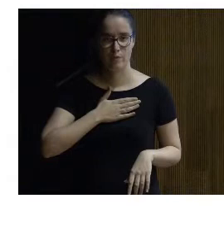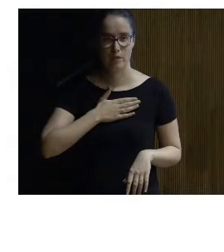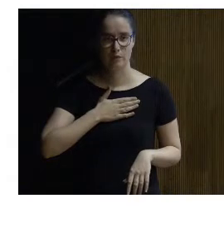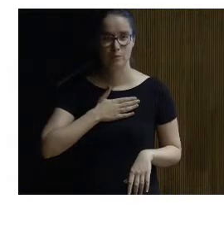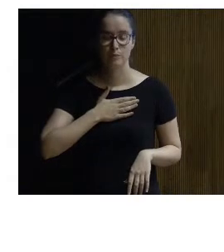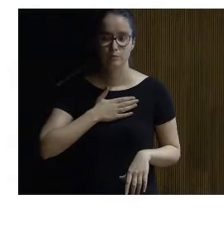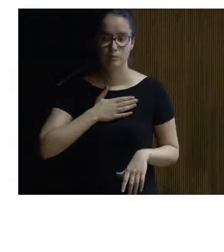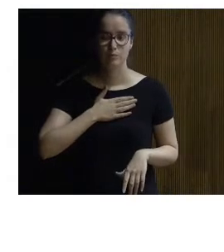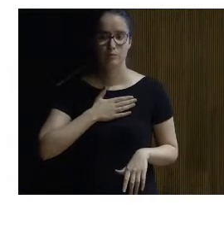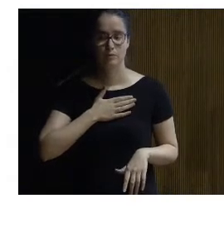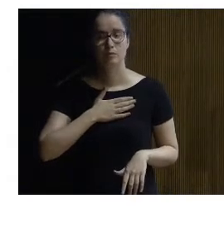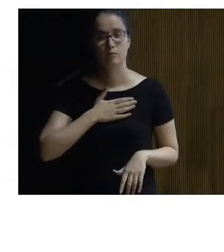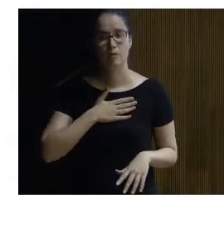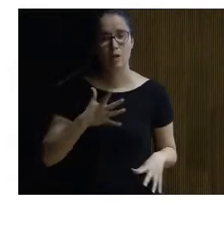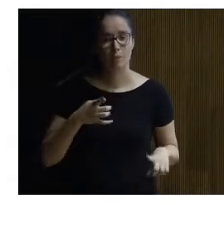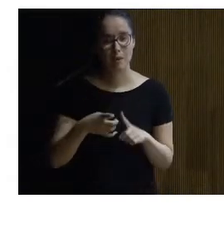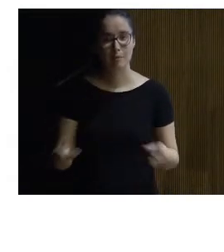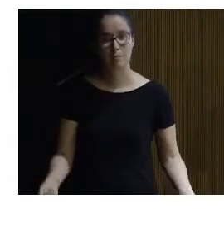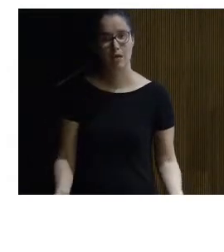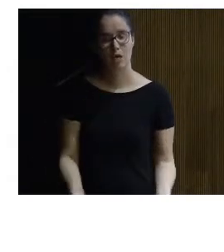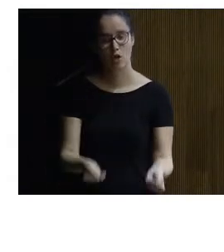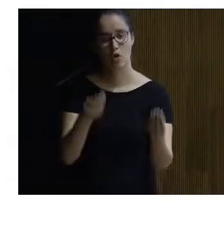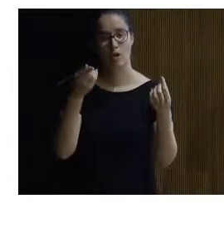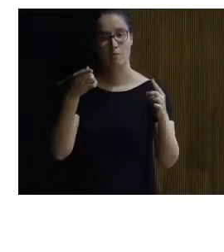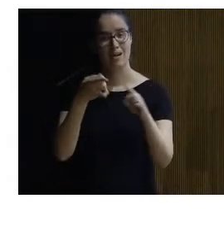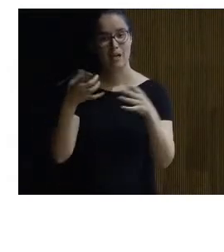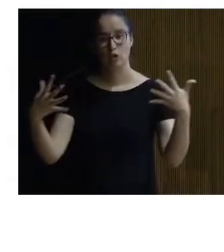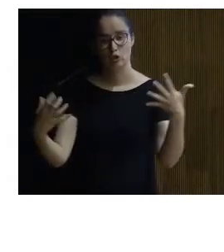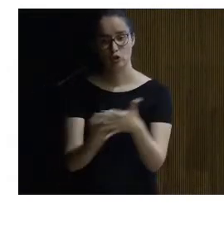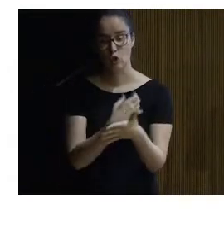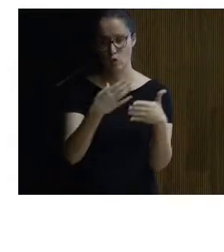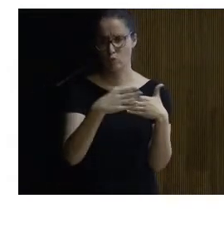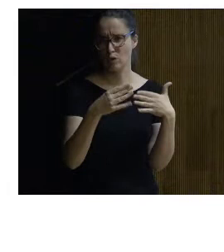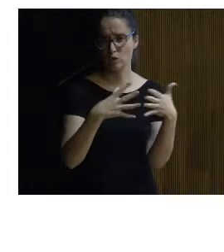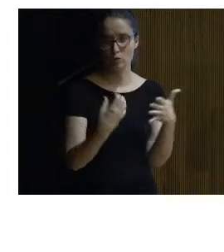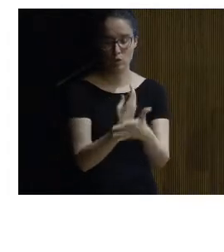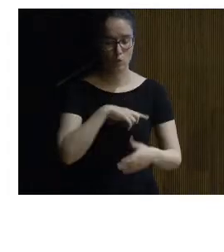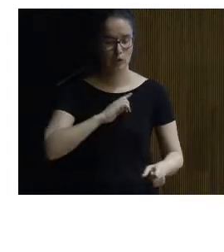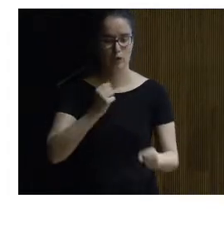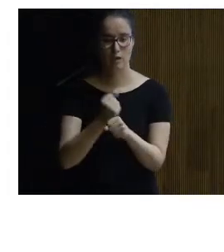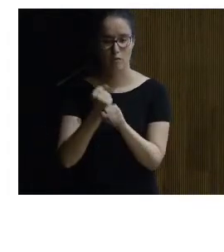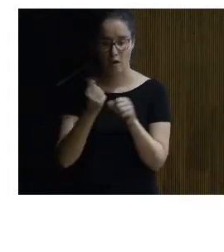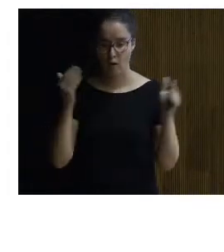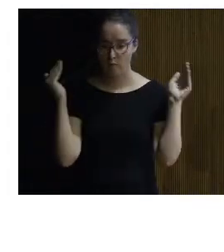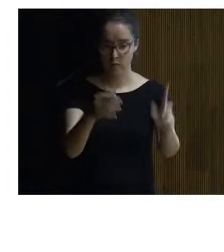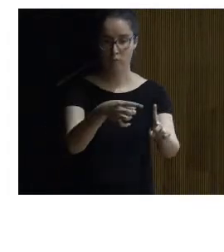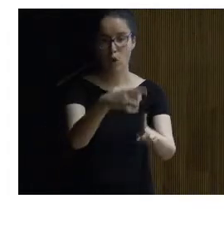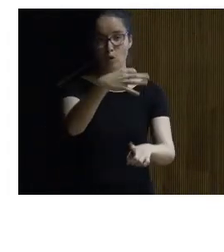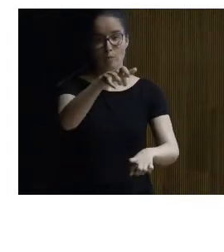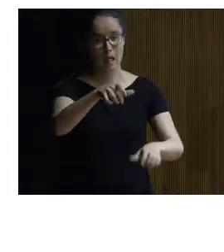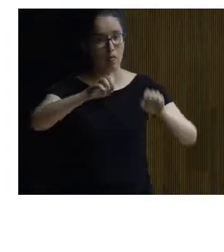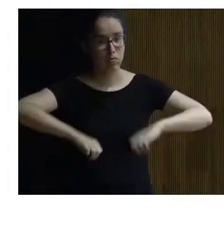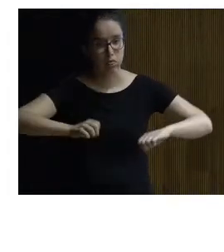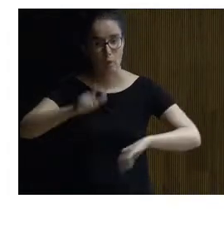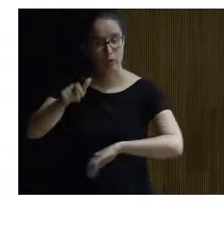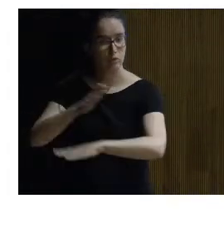digamos una mejora para absolutamente todos los usuarios es decir nuestro trabajo no va dirigido exclusivamente a las personas mayores o a